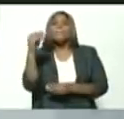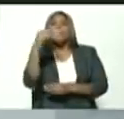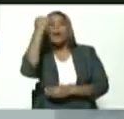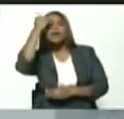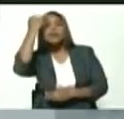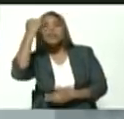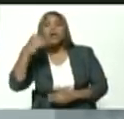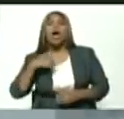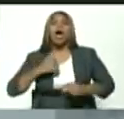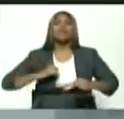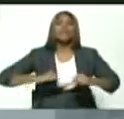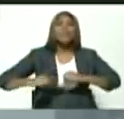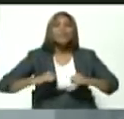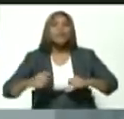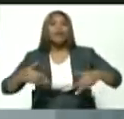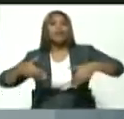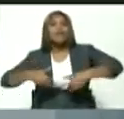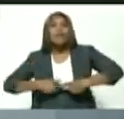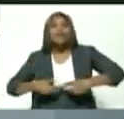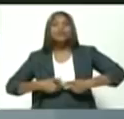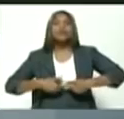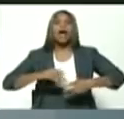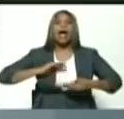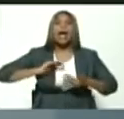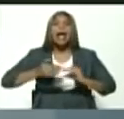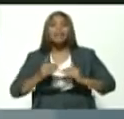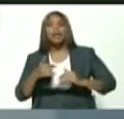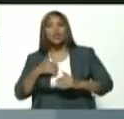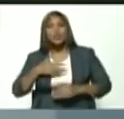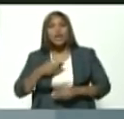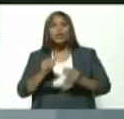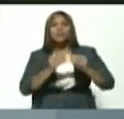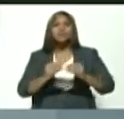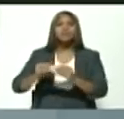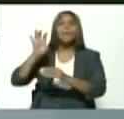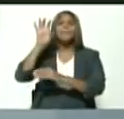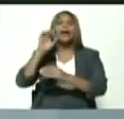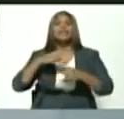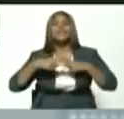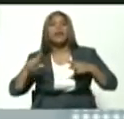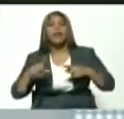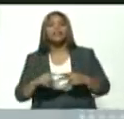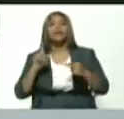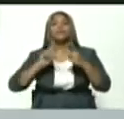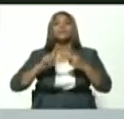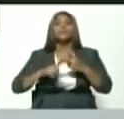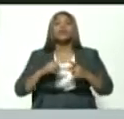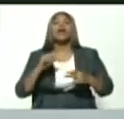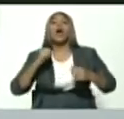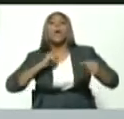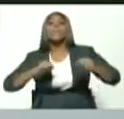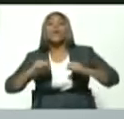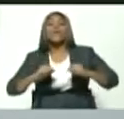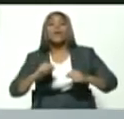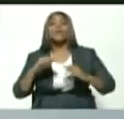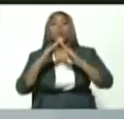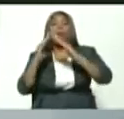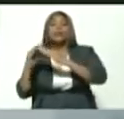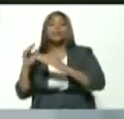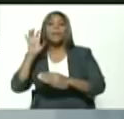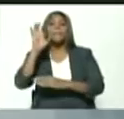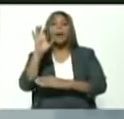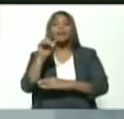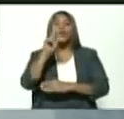mi energía, con mi moral, a ser una patria distinta. El movimiento de hogares de la patria, 1.4 millones de personas.